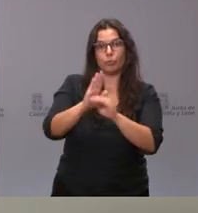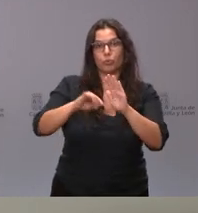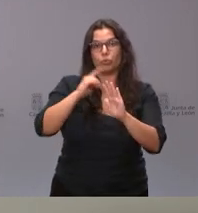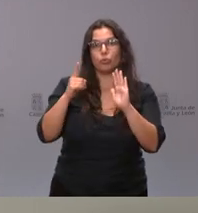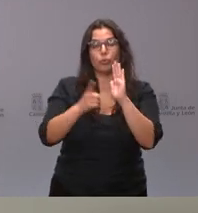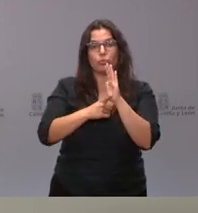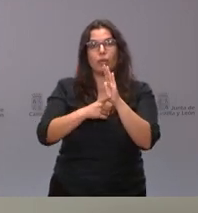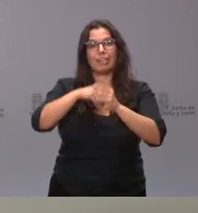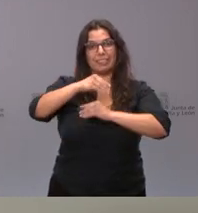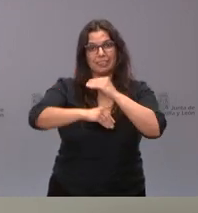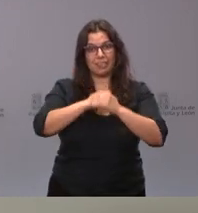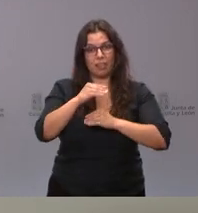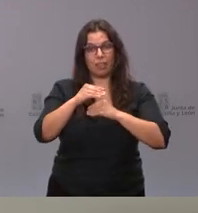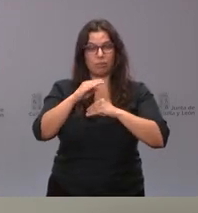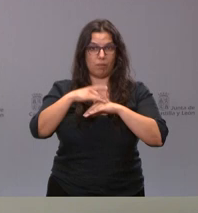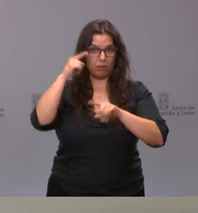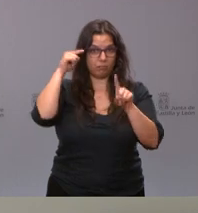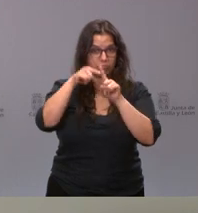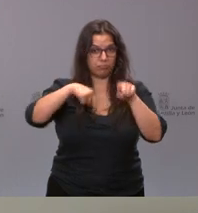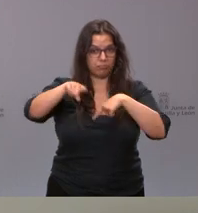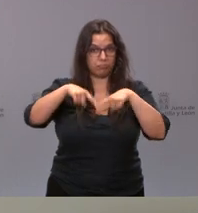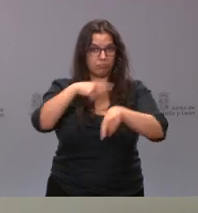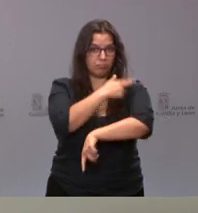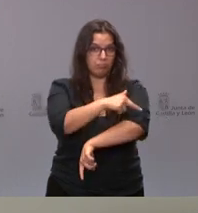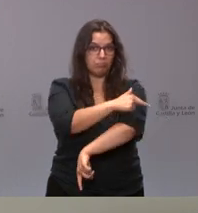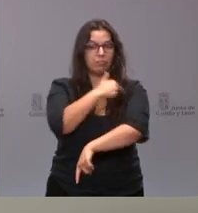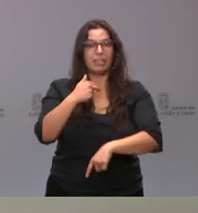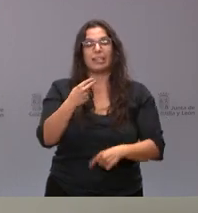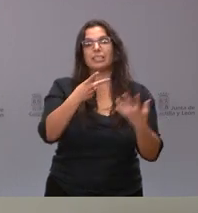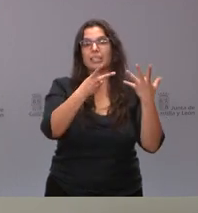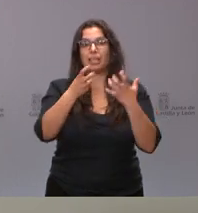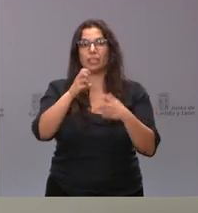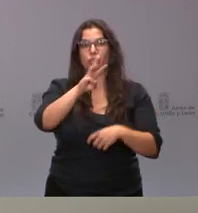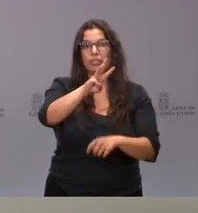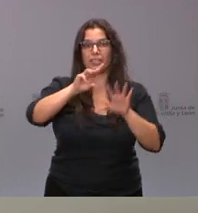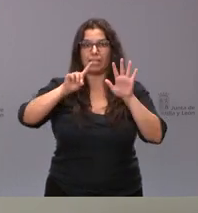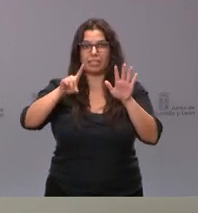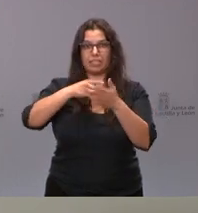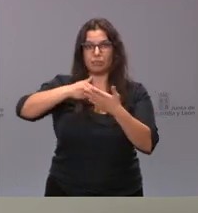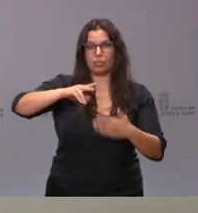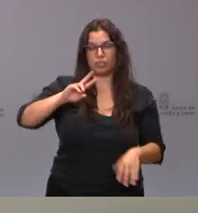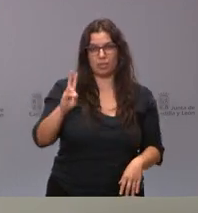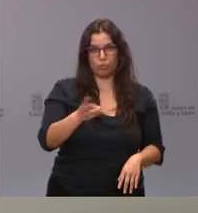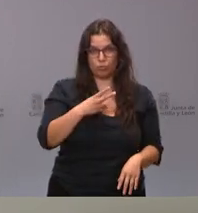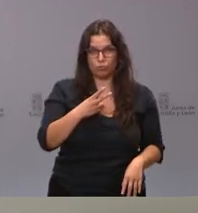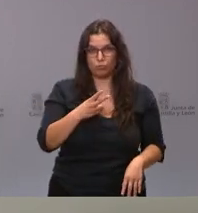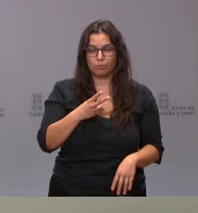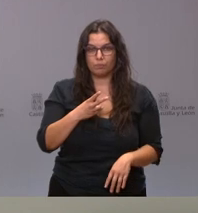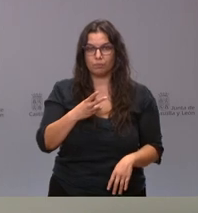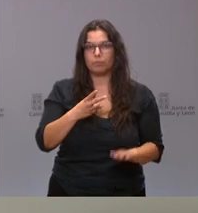destinará a esta finalidad son 736 millones de euros. Es una